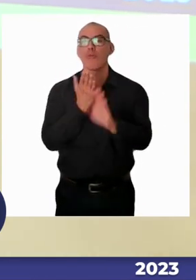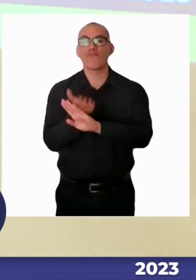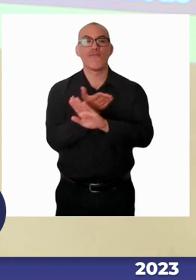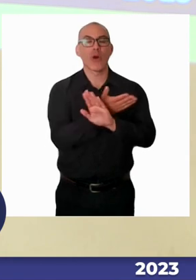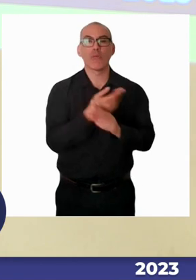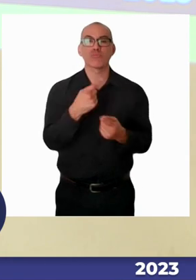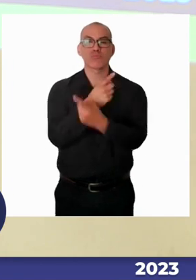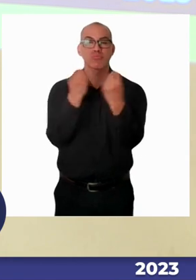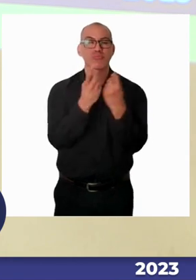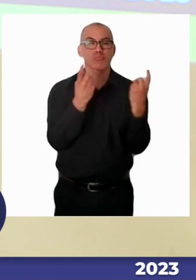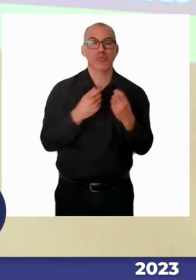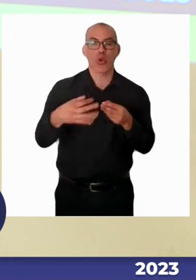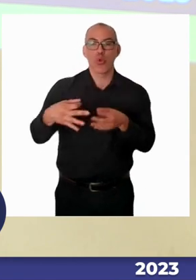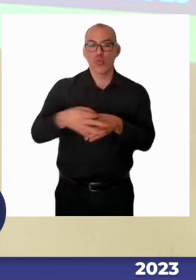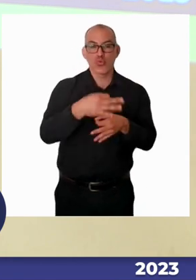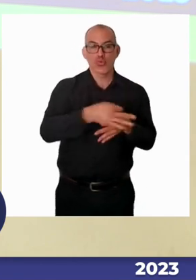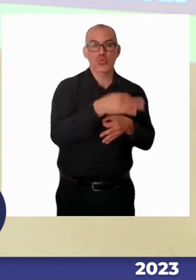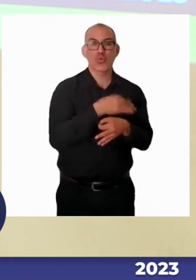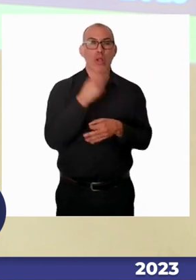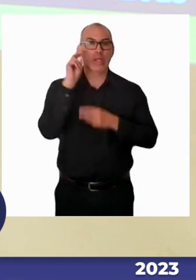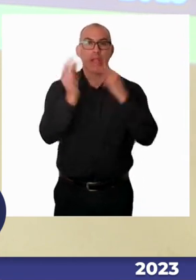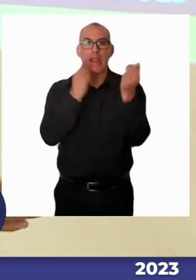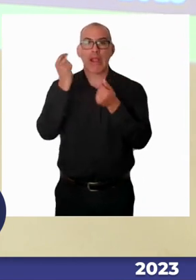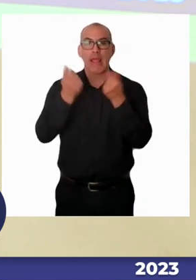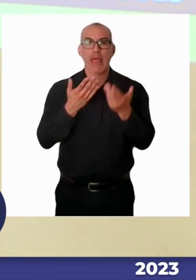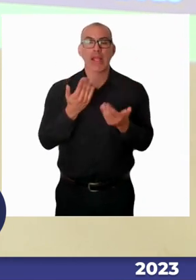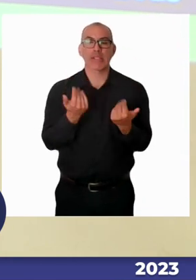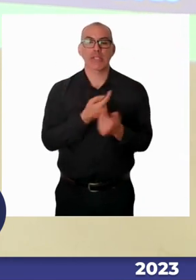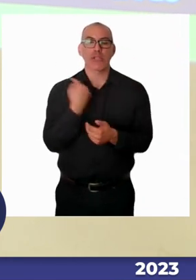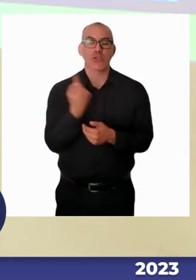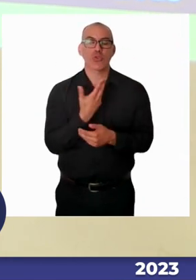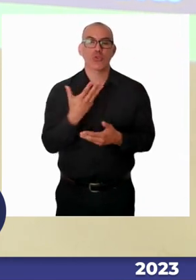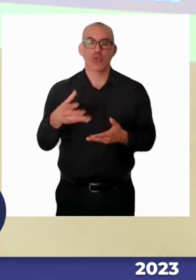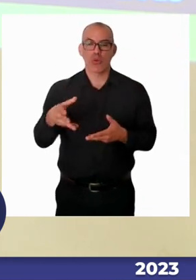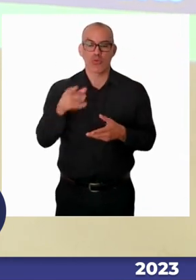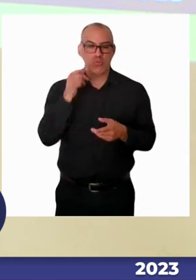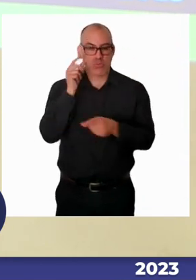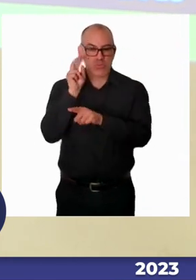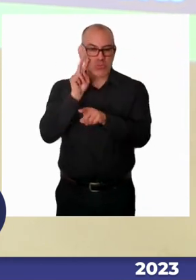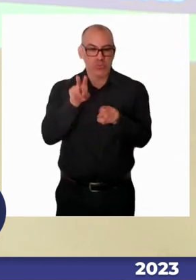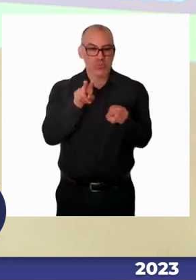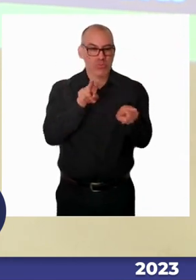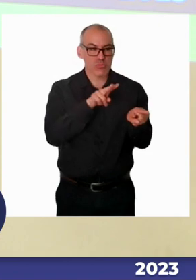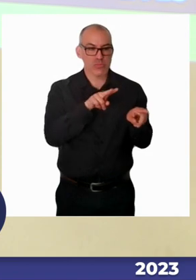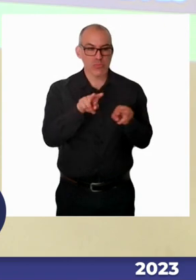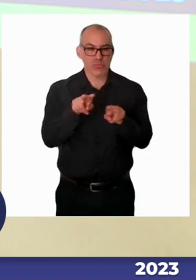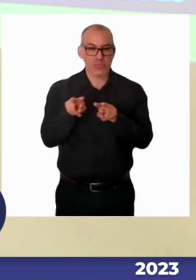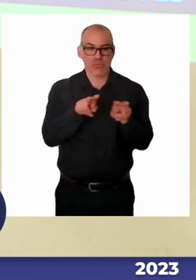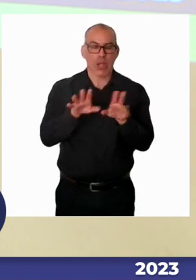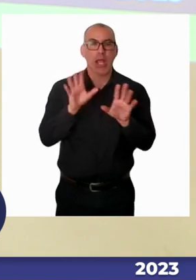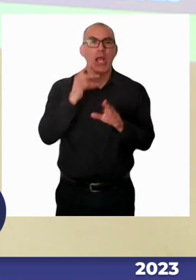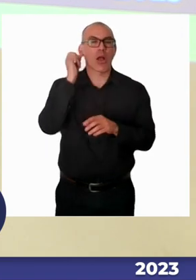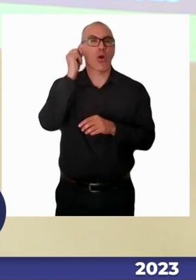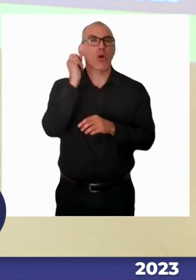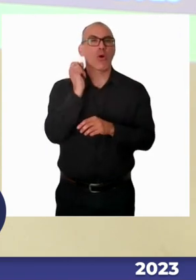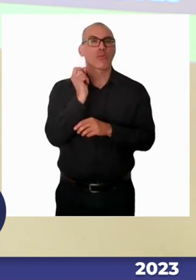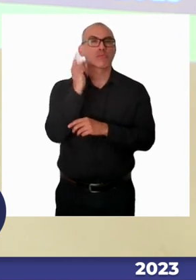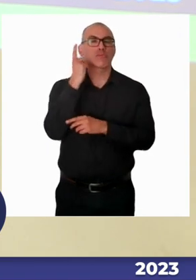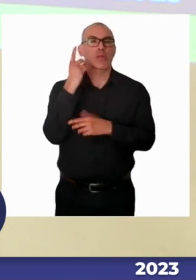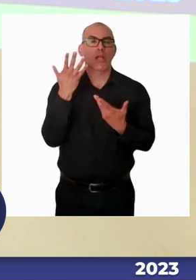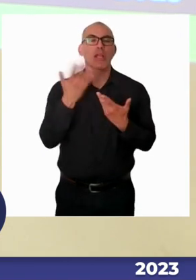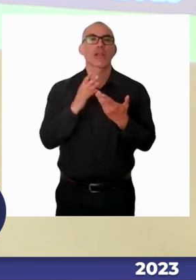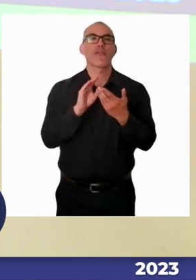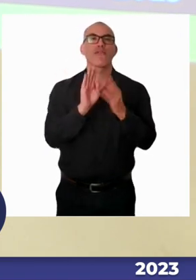sugerencias, todas las ideas, porque acá las vamos, evidentemente, procesar a través de la biblioteca, para que, evidentemente, construir.